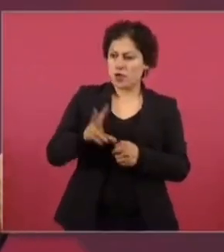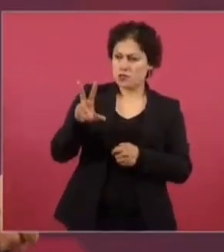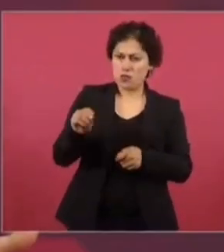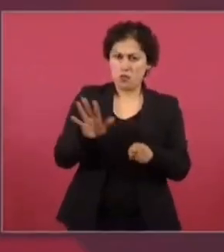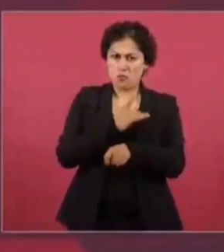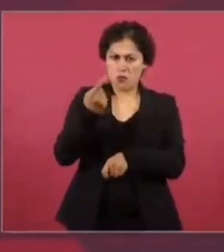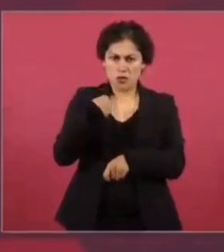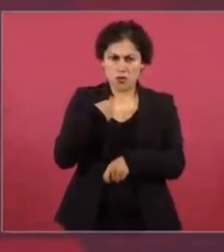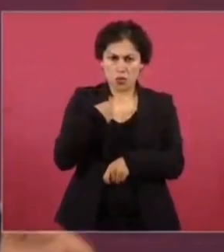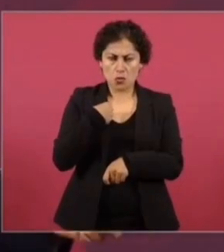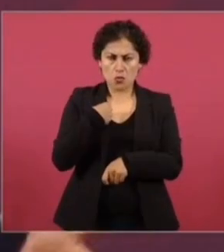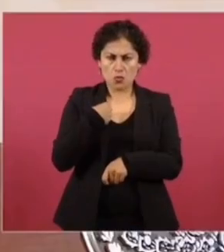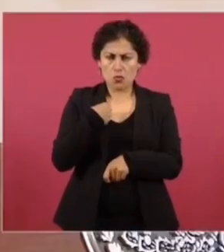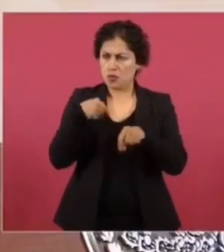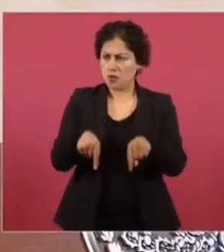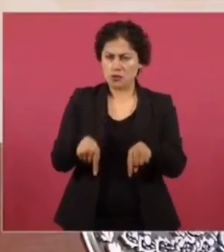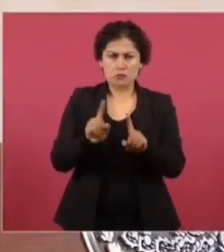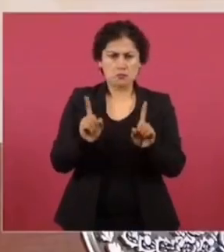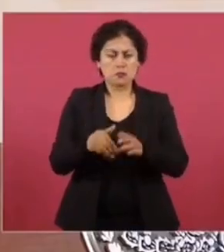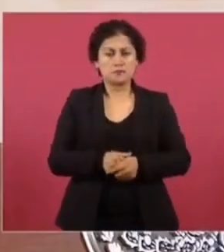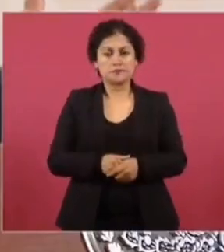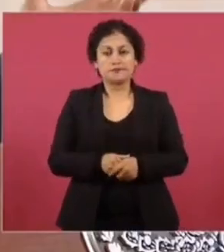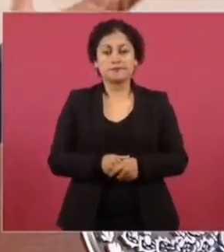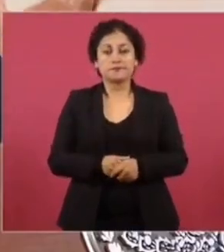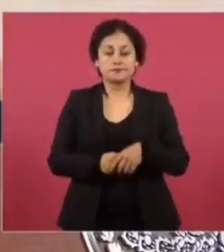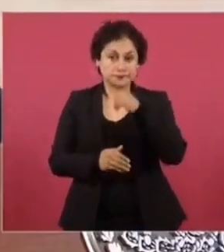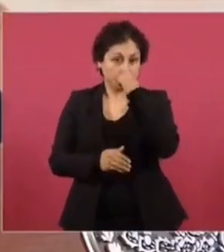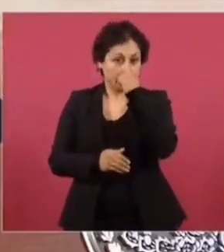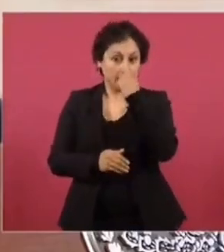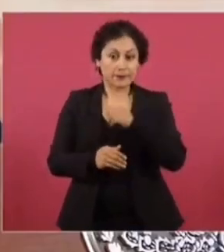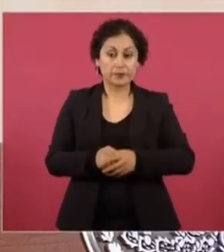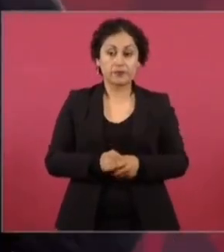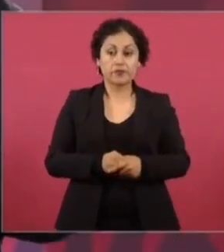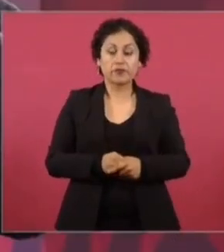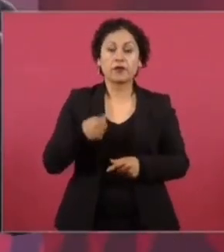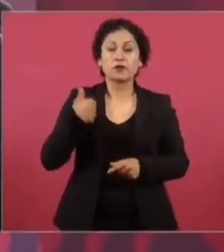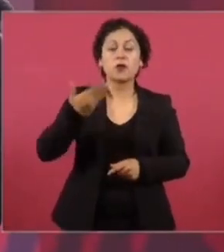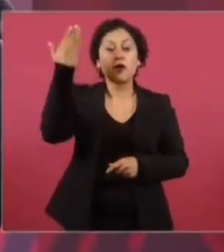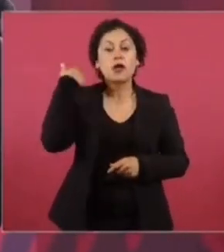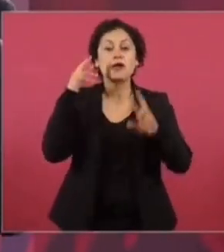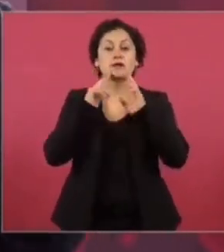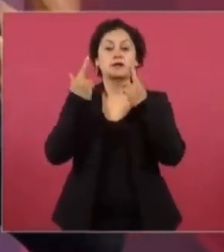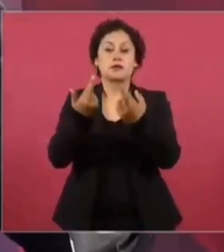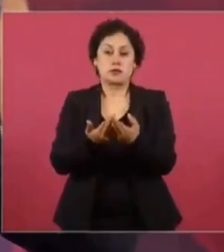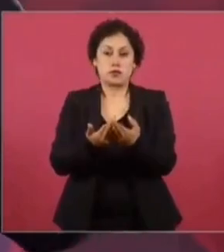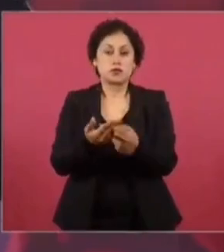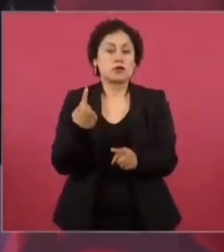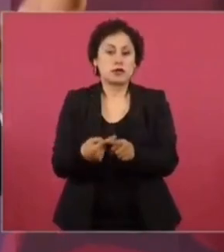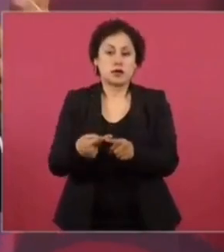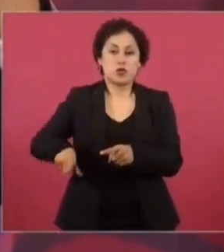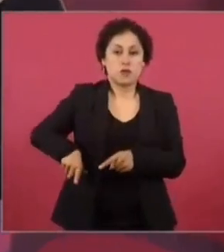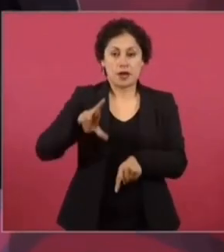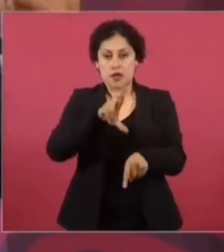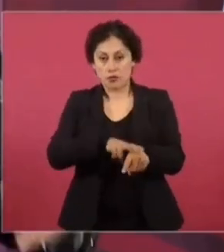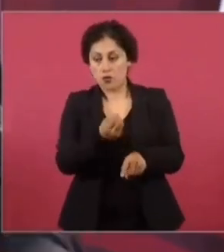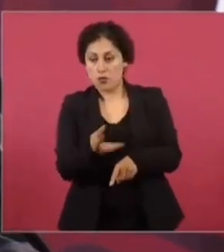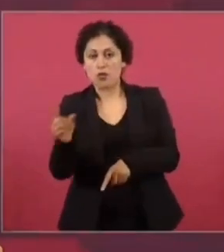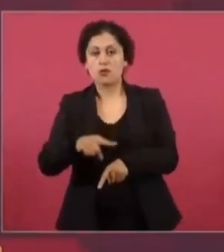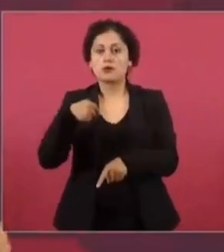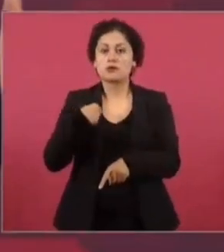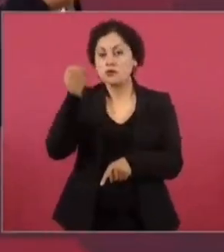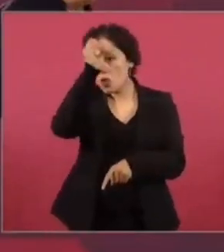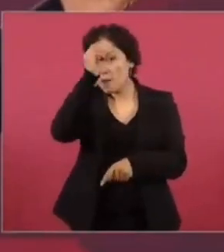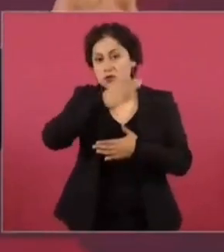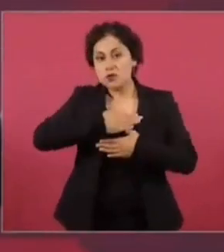No, porque no lo voy a hacer aquí. Cuando me reuní con los gobernadores y di mi opinión sobre el proceso,